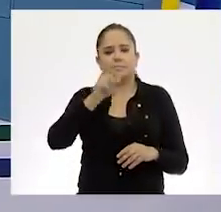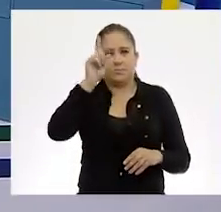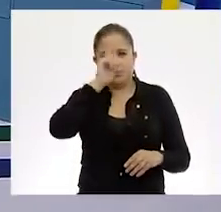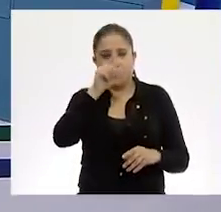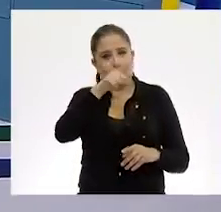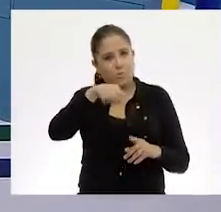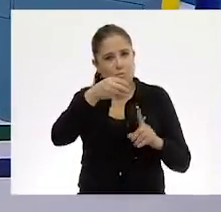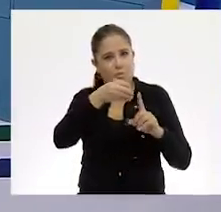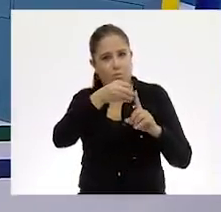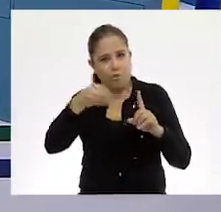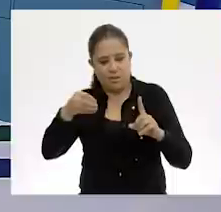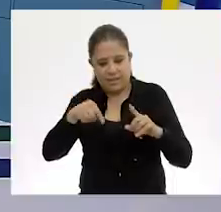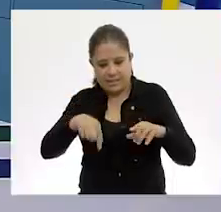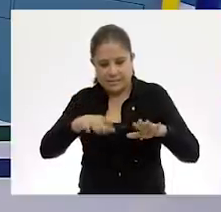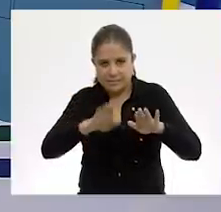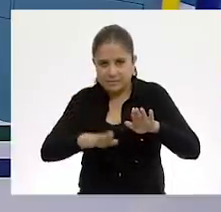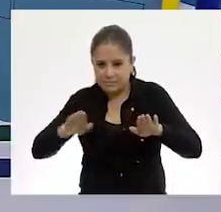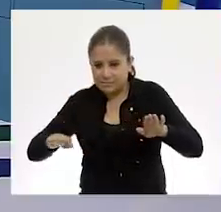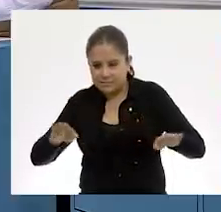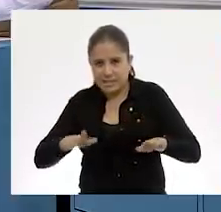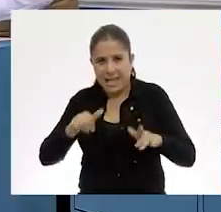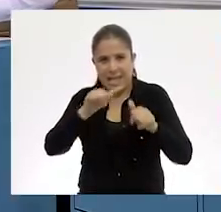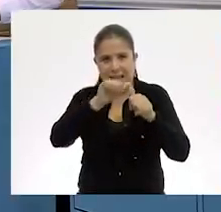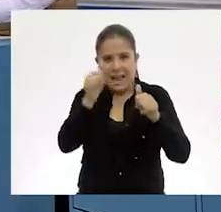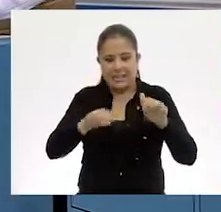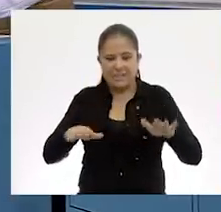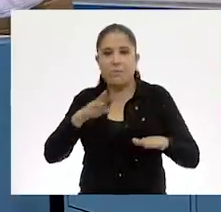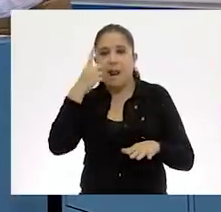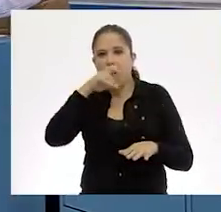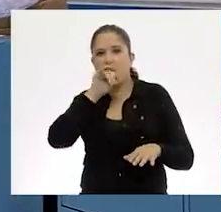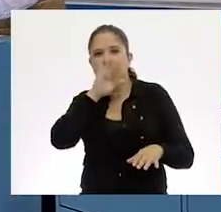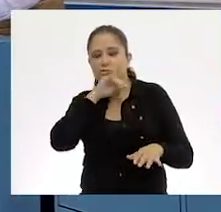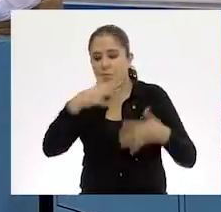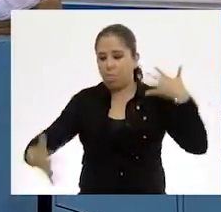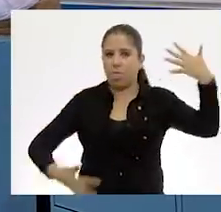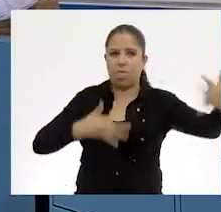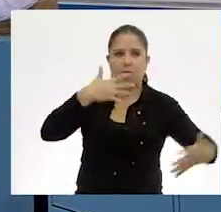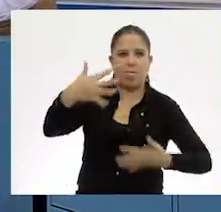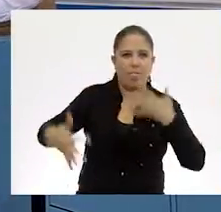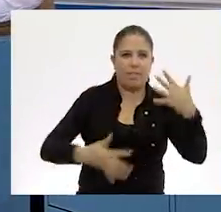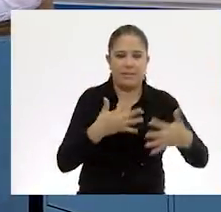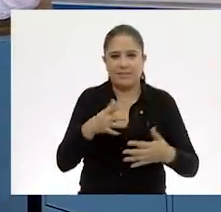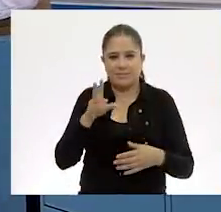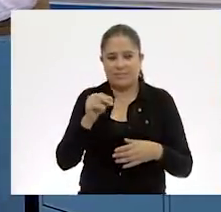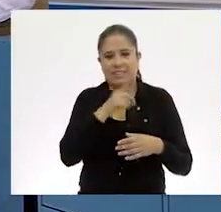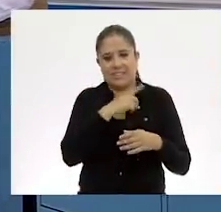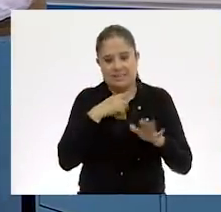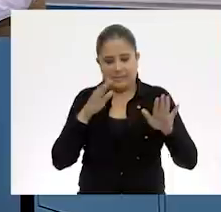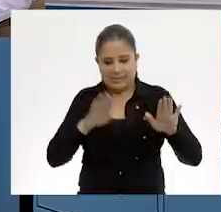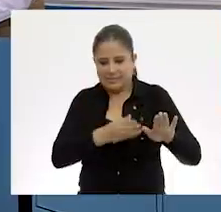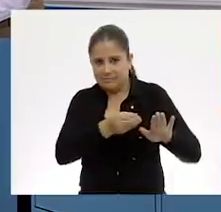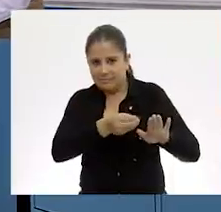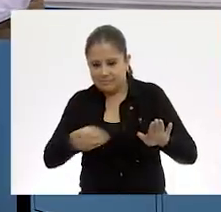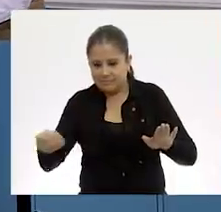seamos muy ordenados a la hora de trabajar cuestiones de arte para que no tengamos un desorden. por sí, ya esto es un poquito... Lo tengo.